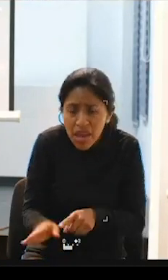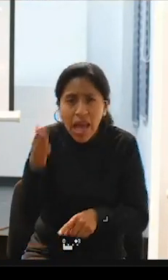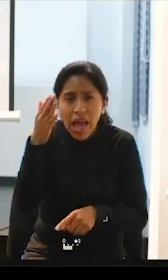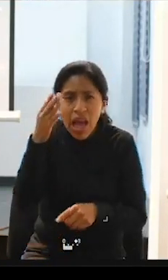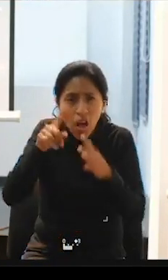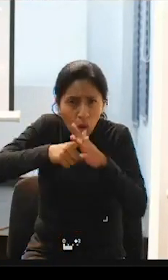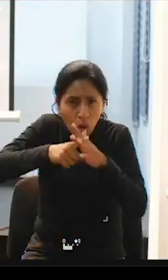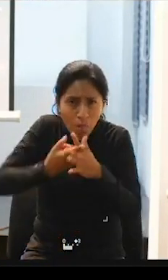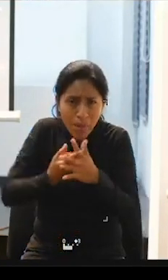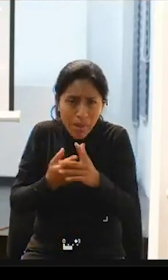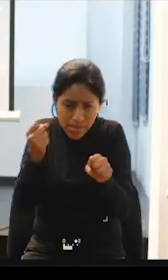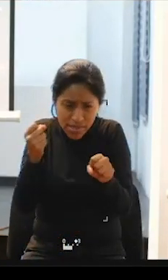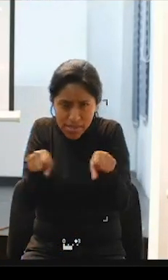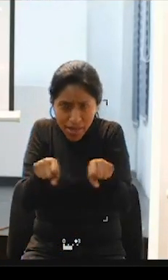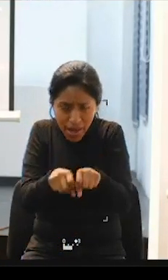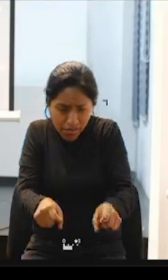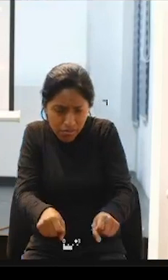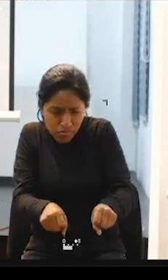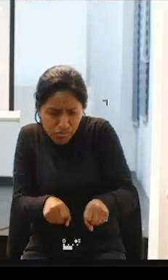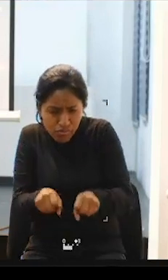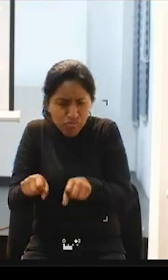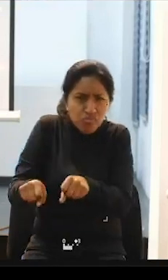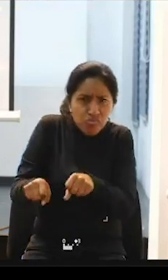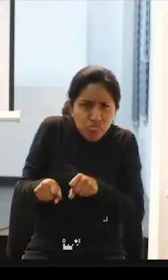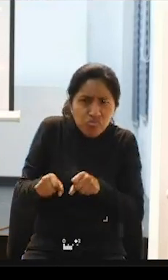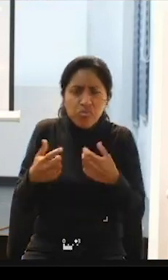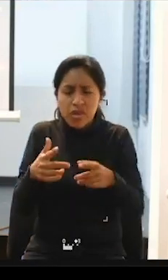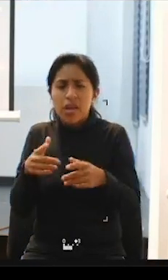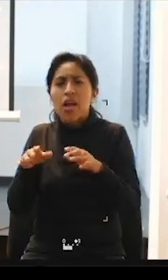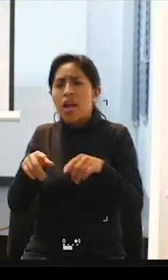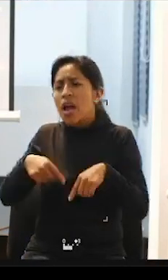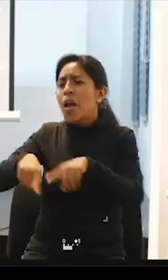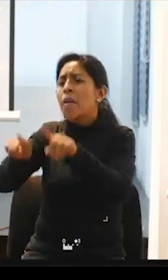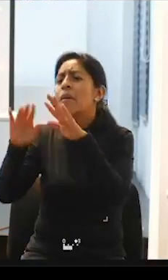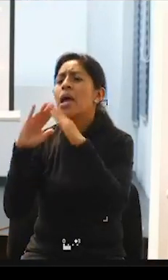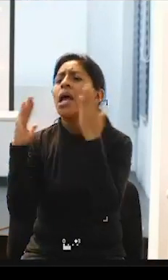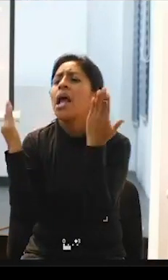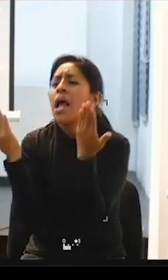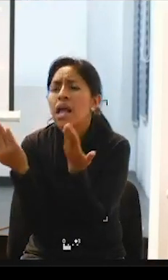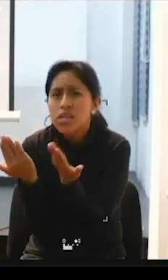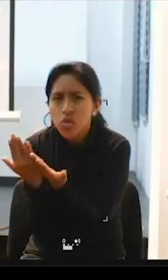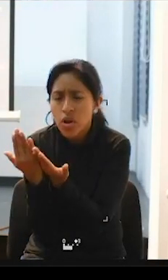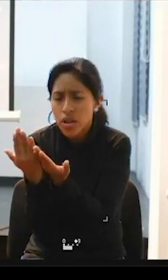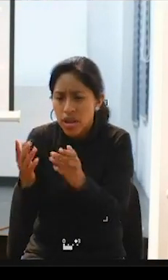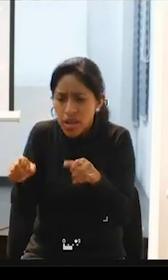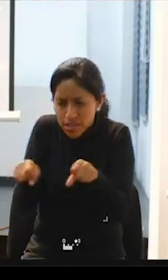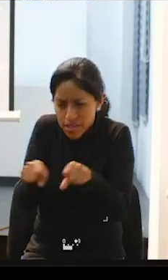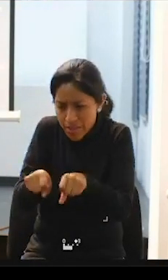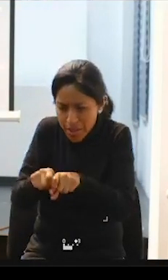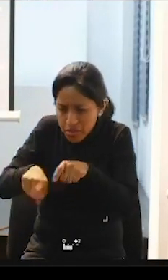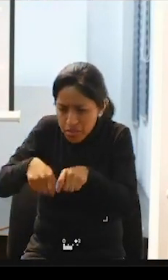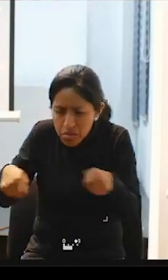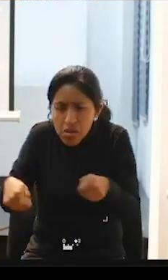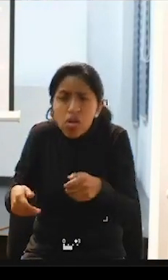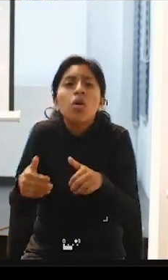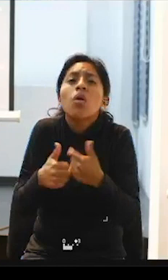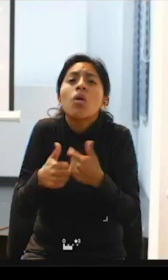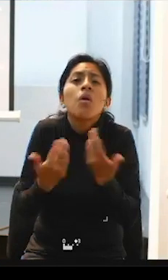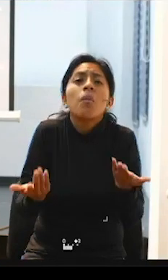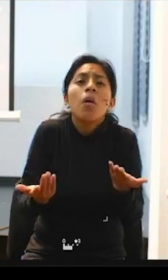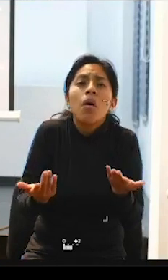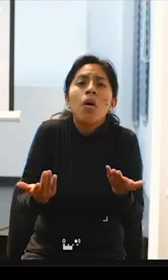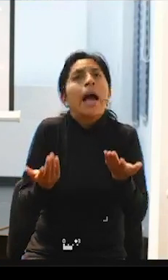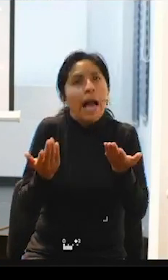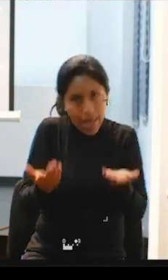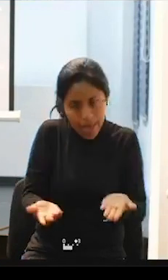zapatitos puede empezar a ir al cole y atarse solo la bata ¿cómo puedes hacerlo? ofreciéndole la